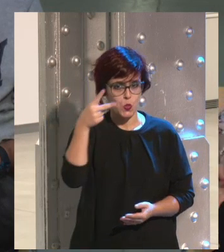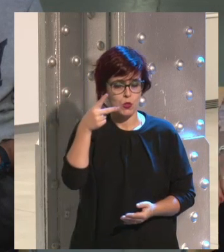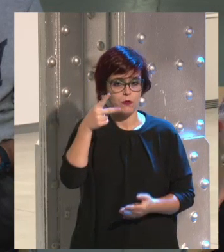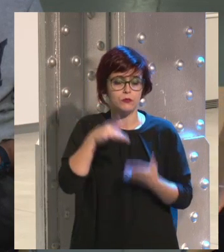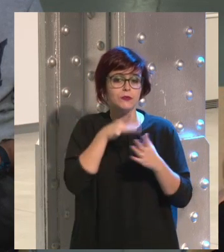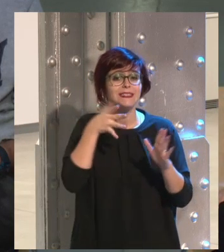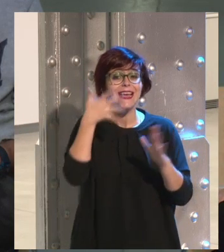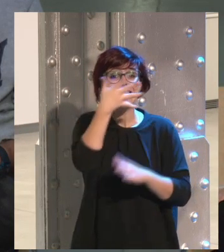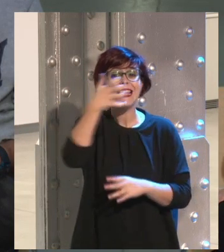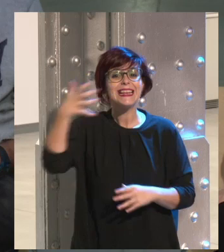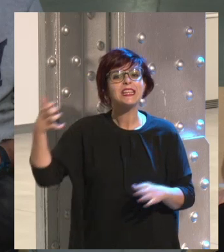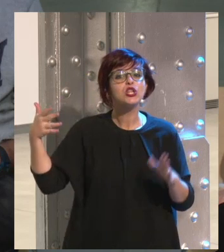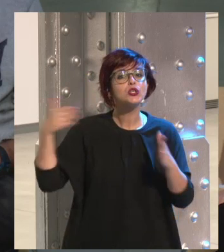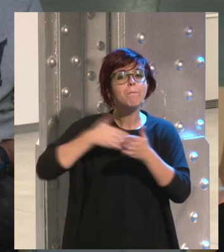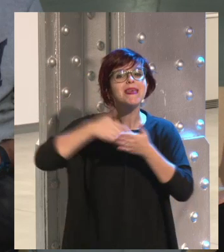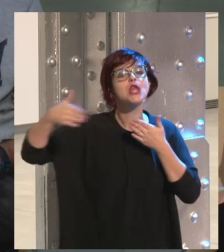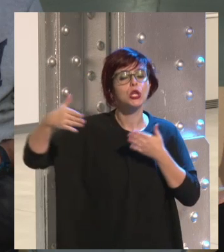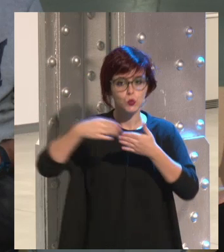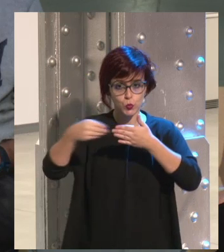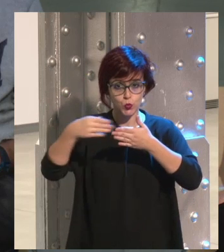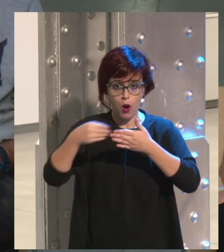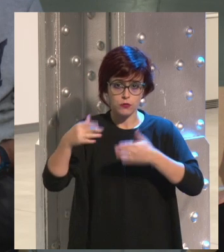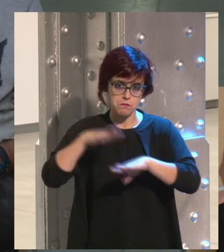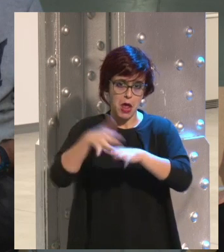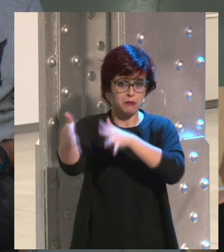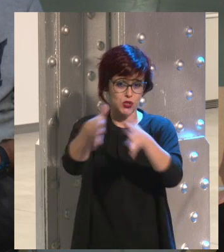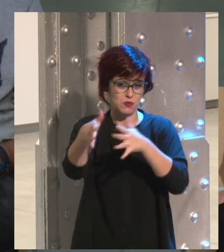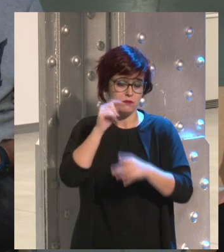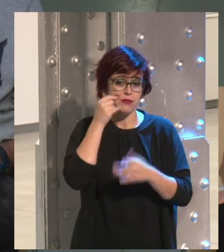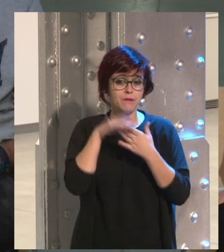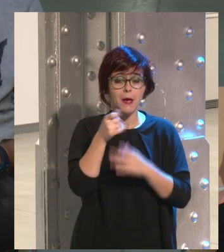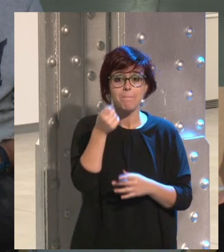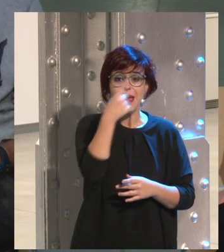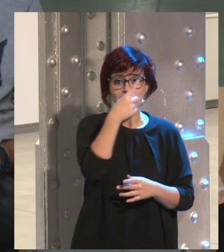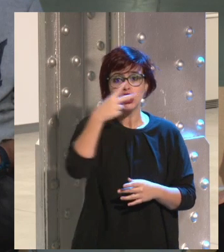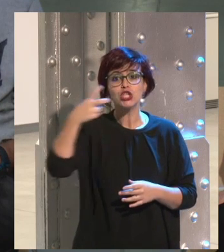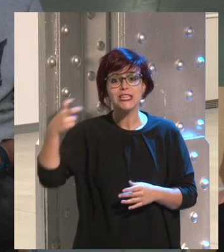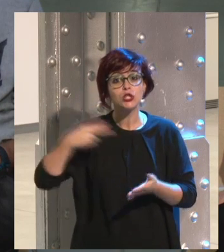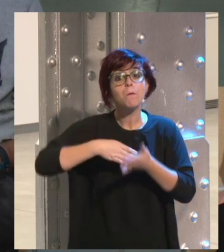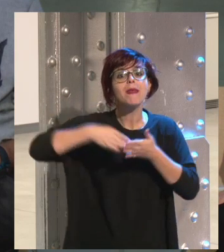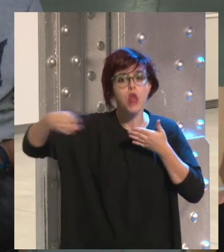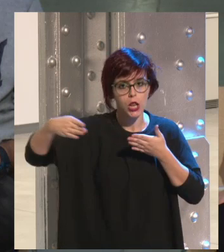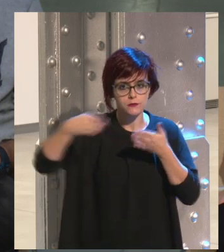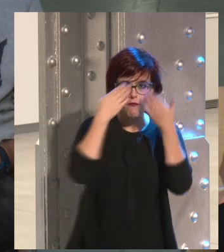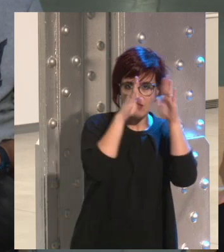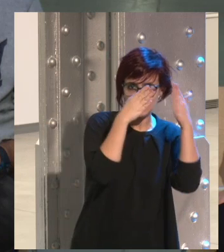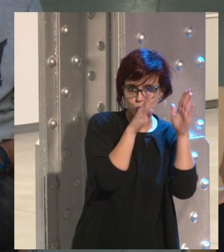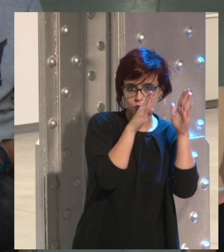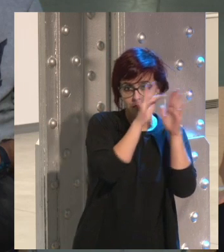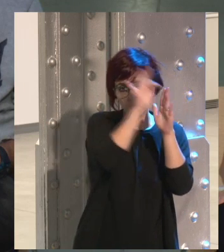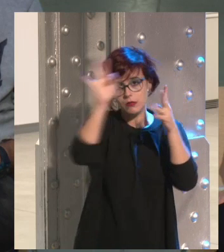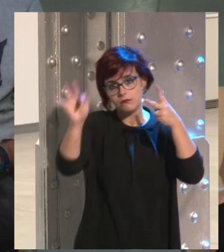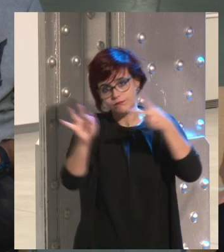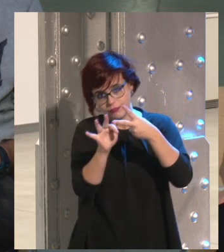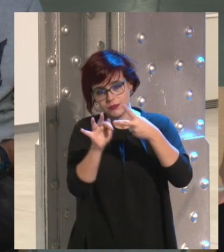Tiene 500 millones de usuarios, para daros una idea, hoy está Facebook en 1.200. Ahí podríamos decir,